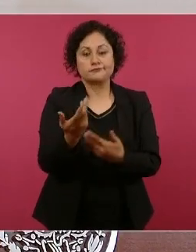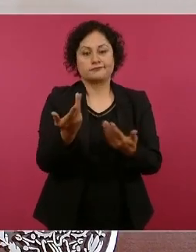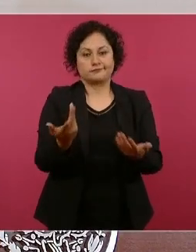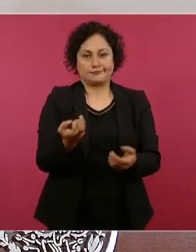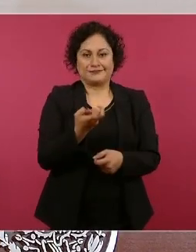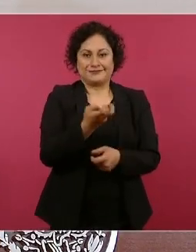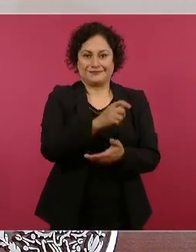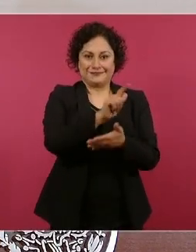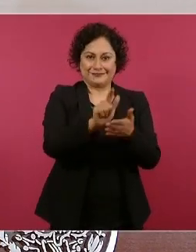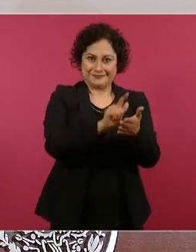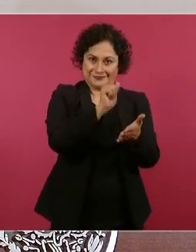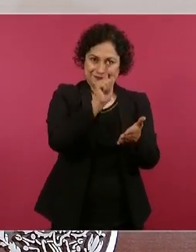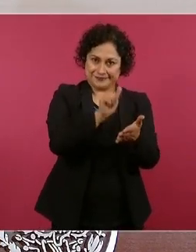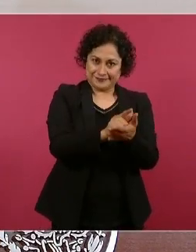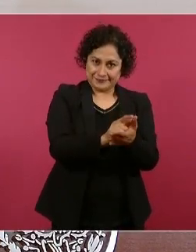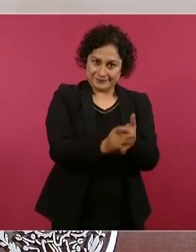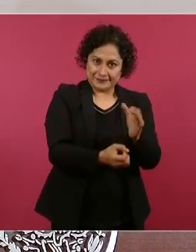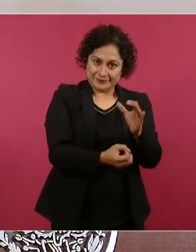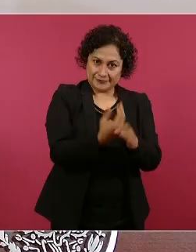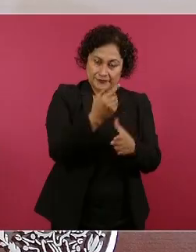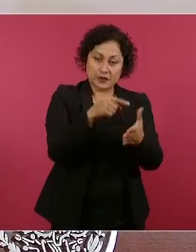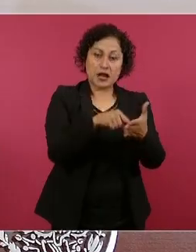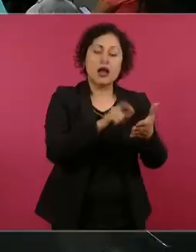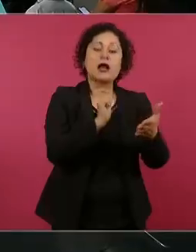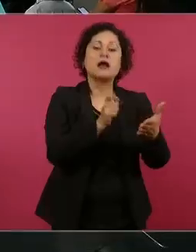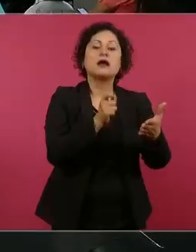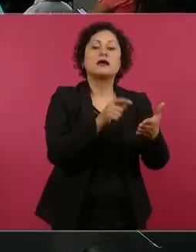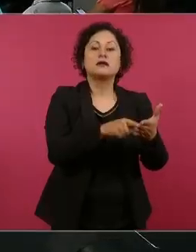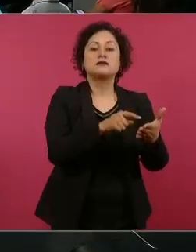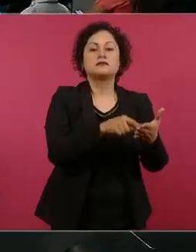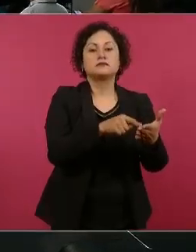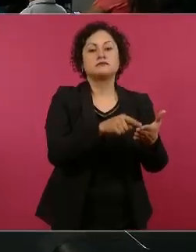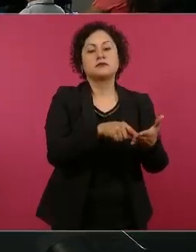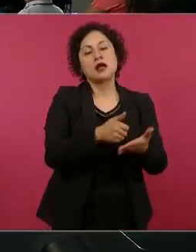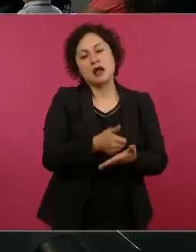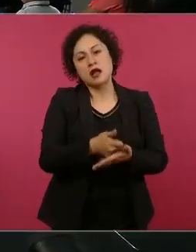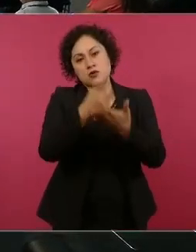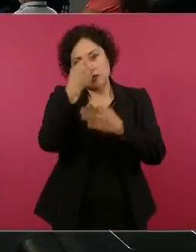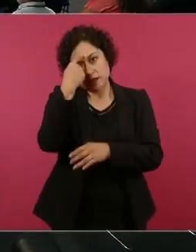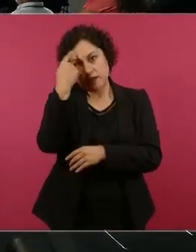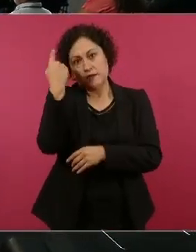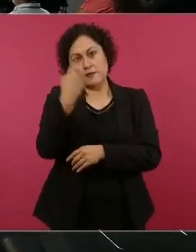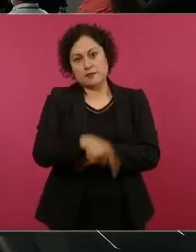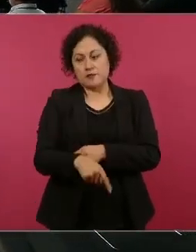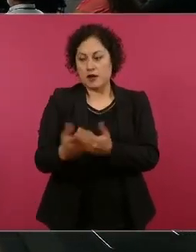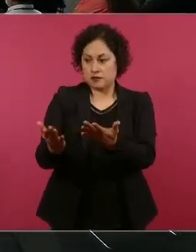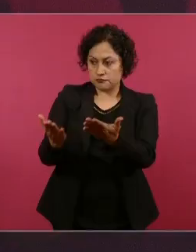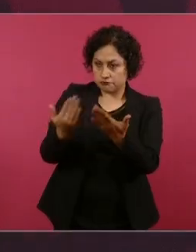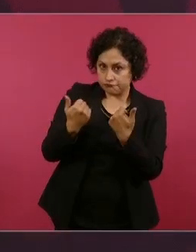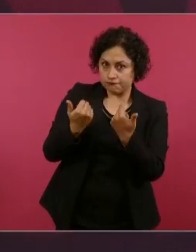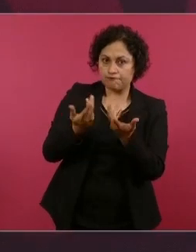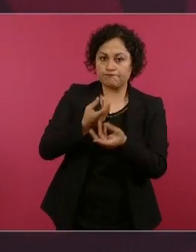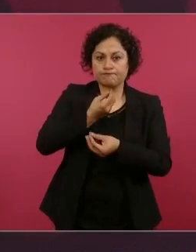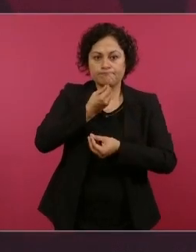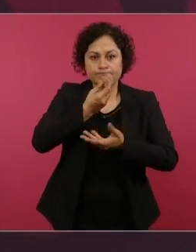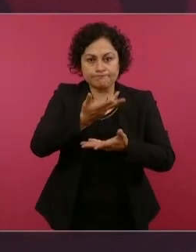poder declarar, dar testimonios,